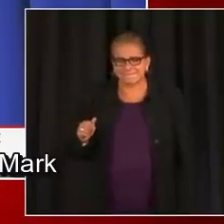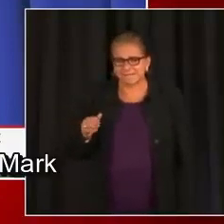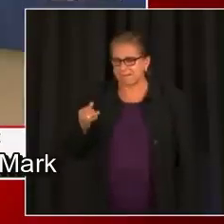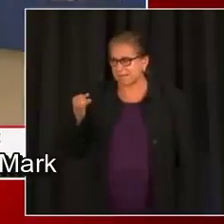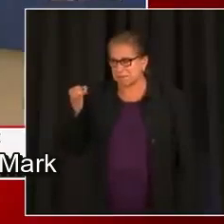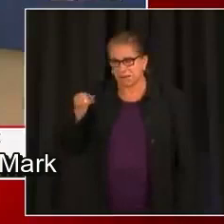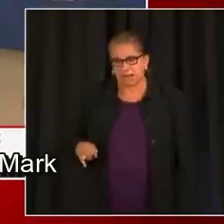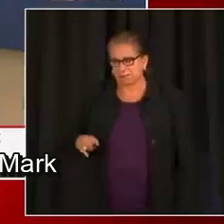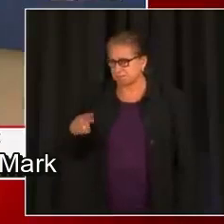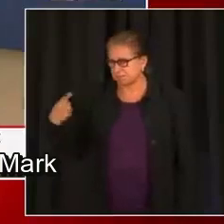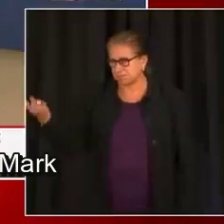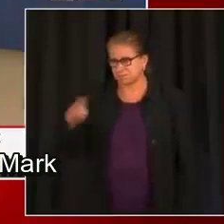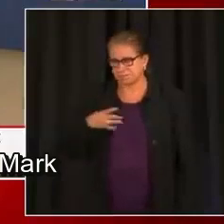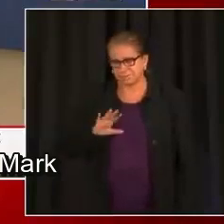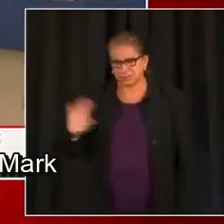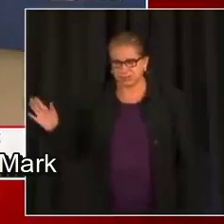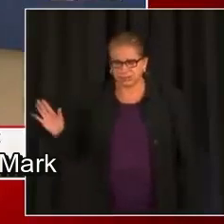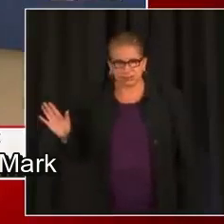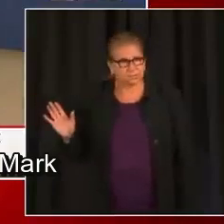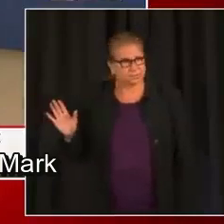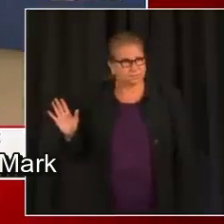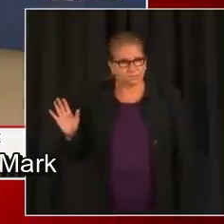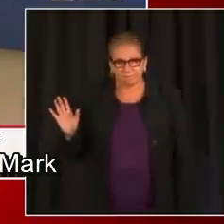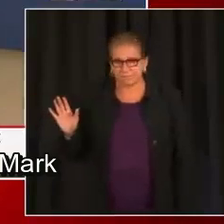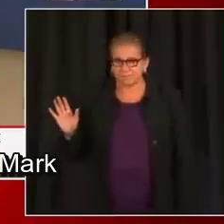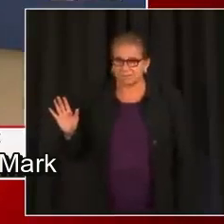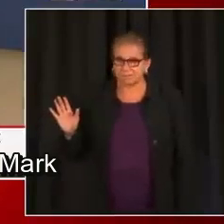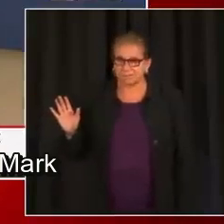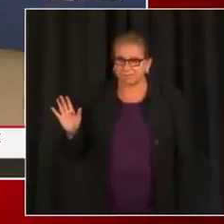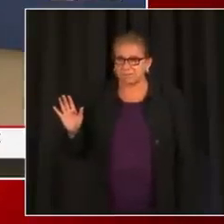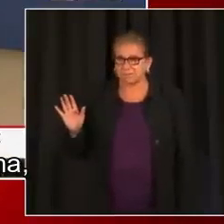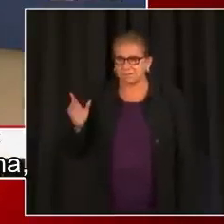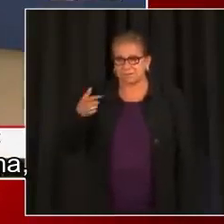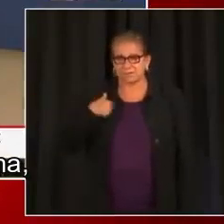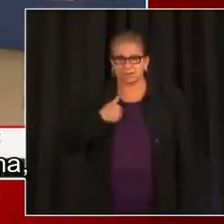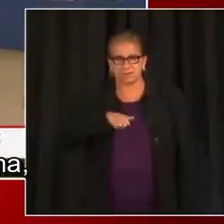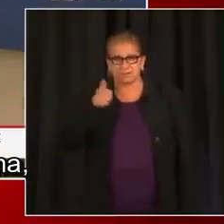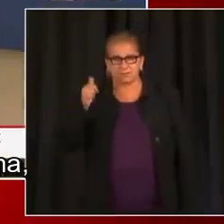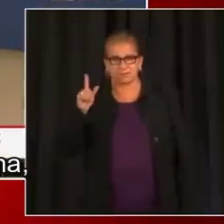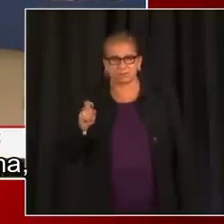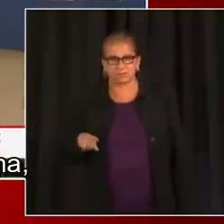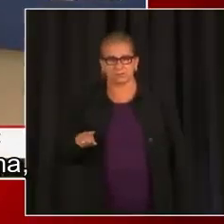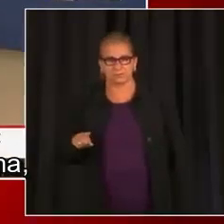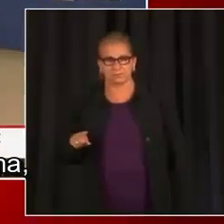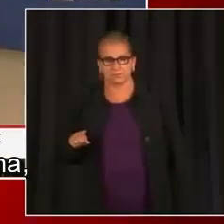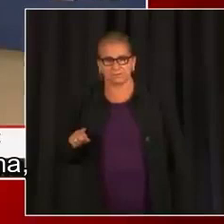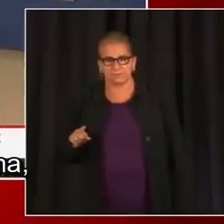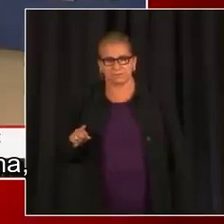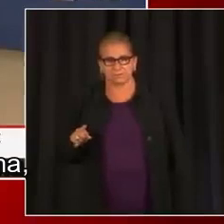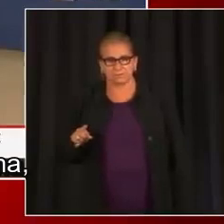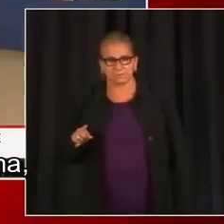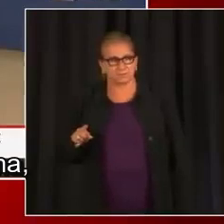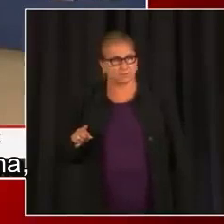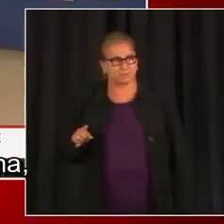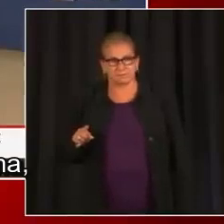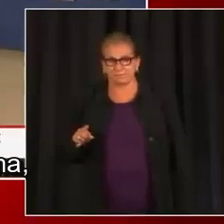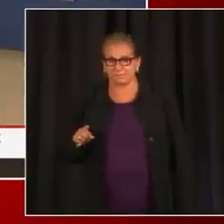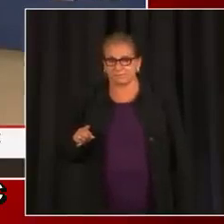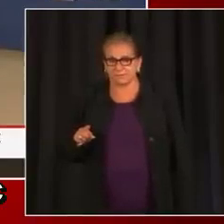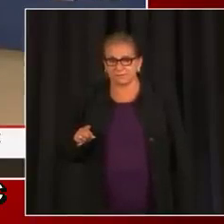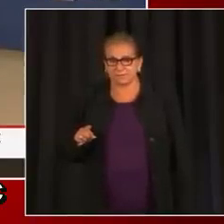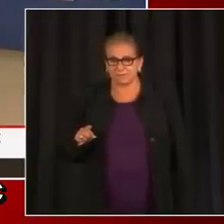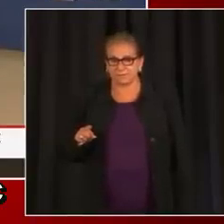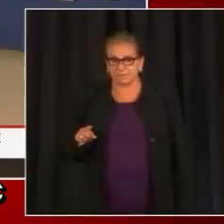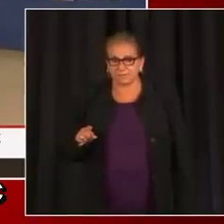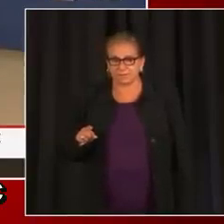Ok, última ronda. Empezando con Mark y vamos a llegar hasta el final, ¿ok? Sí, una pregunta. Fuera del tema. Antes de la conferencia,